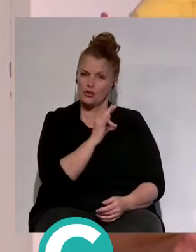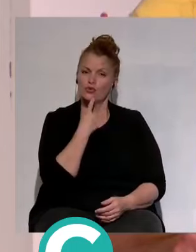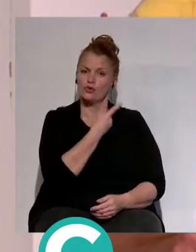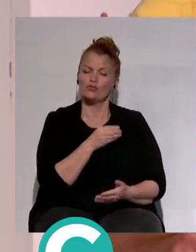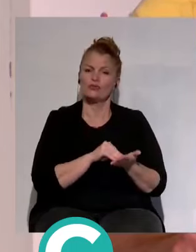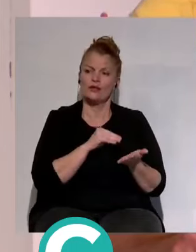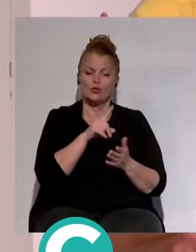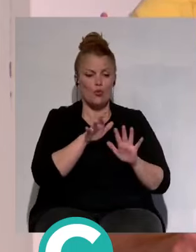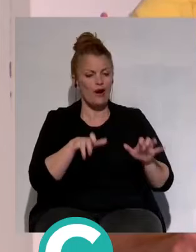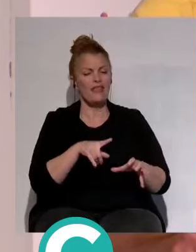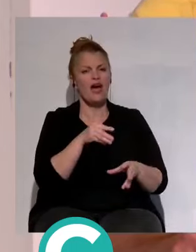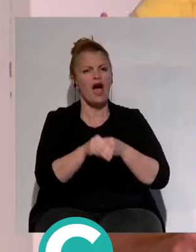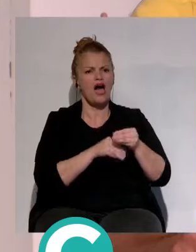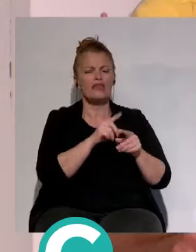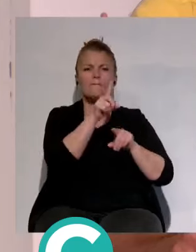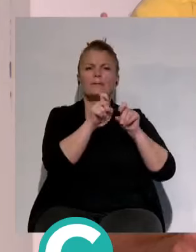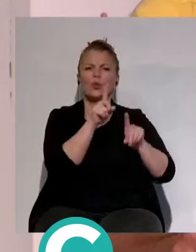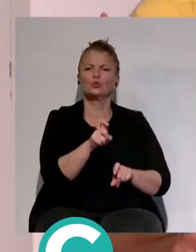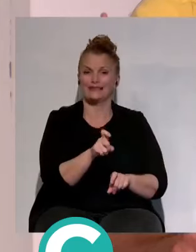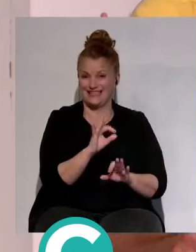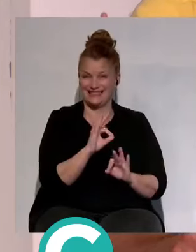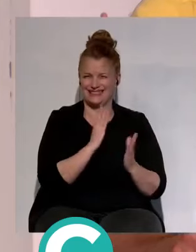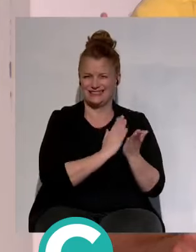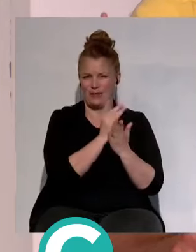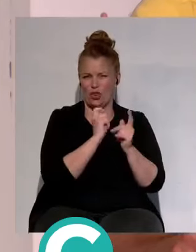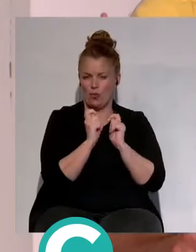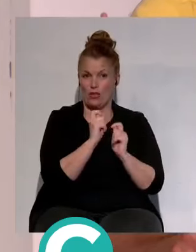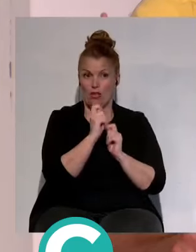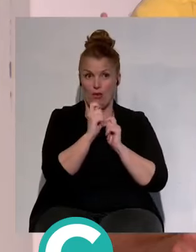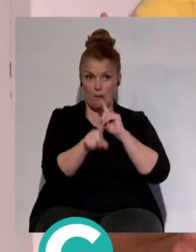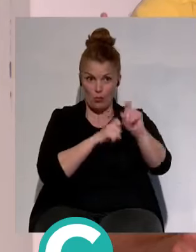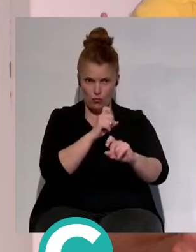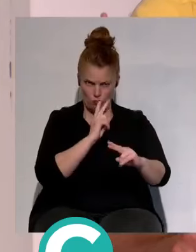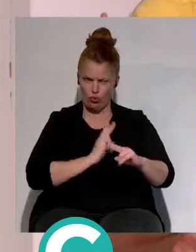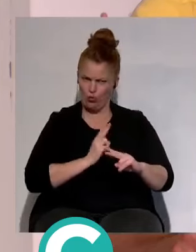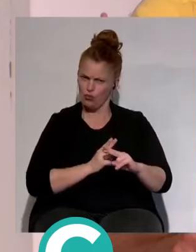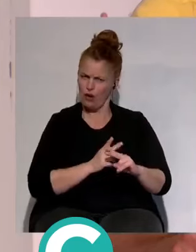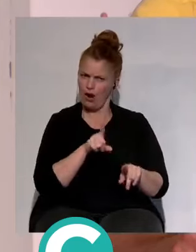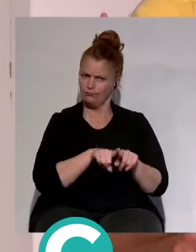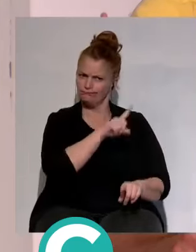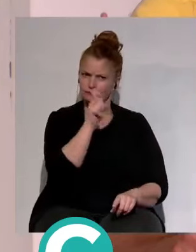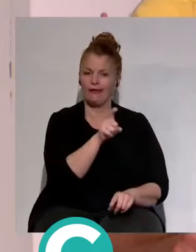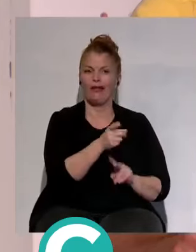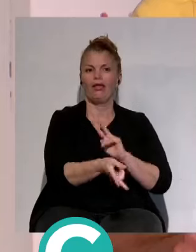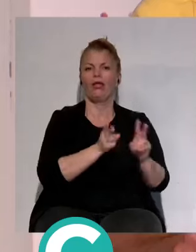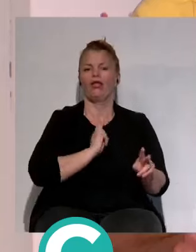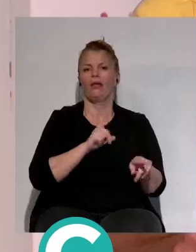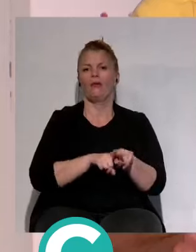En Cádiz tú haces preguntas duras y te responden con un sándwich de pollo.